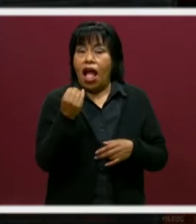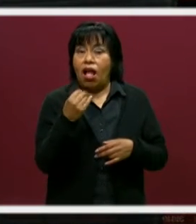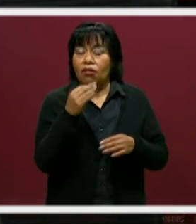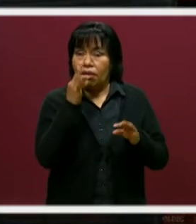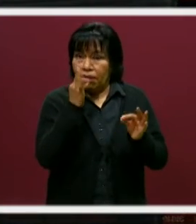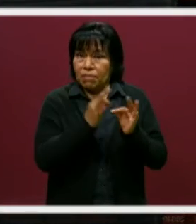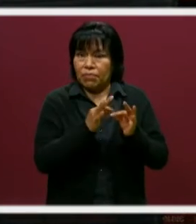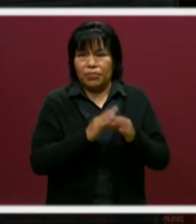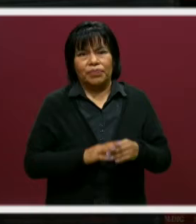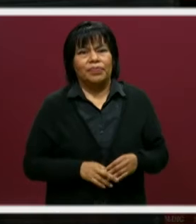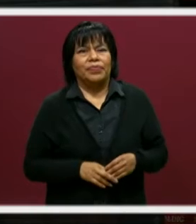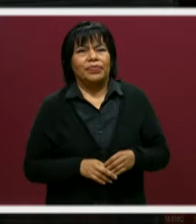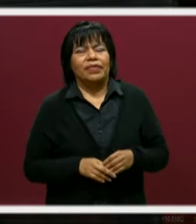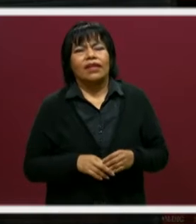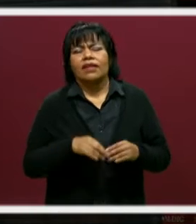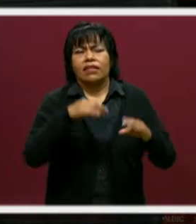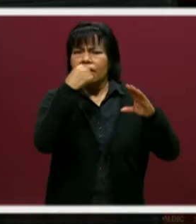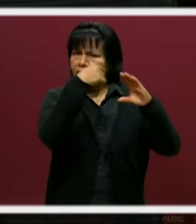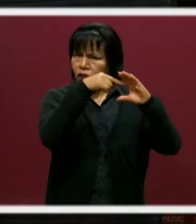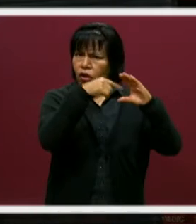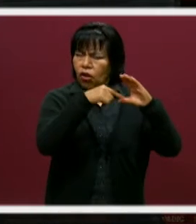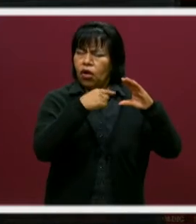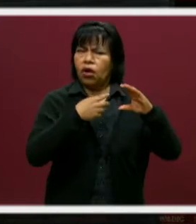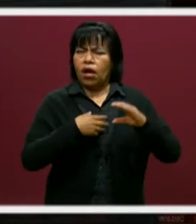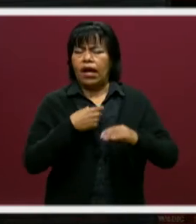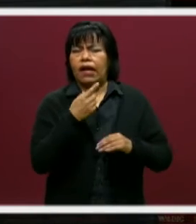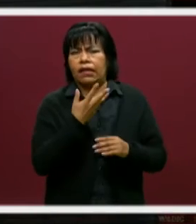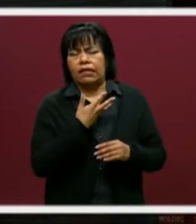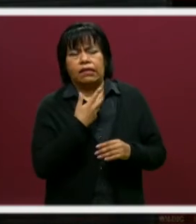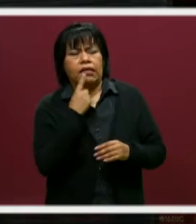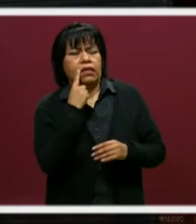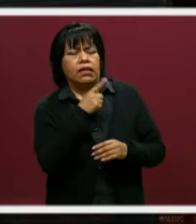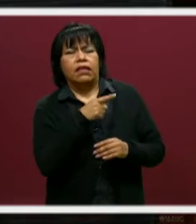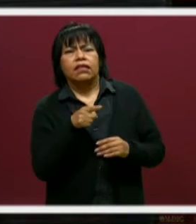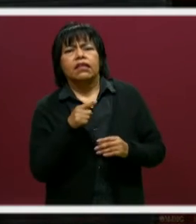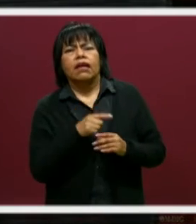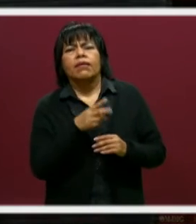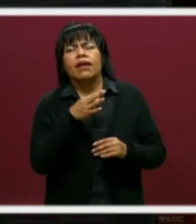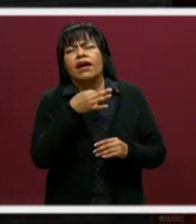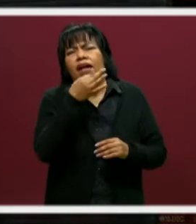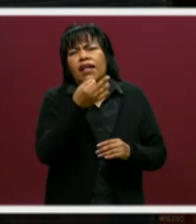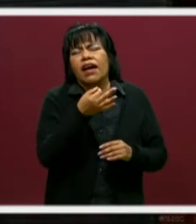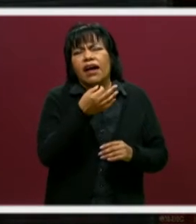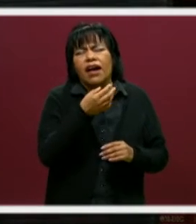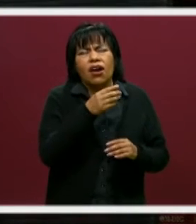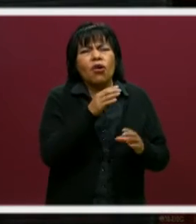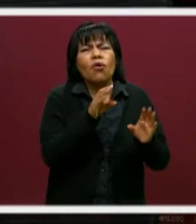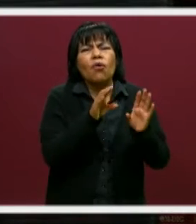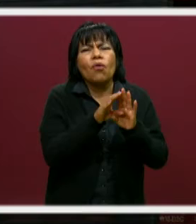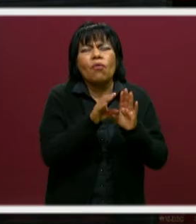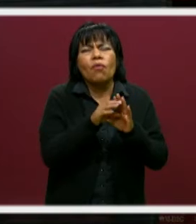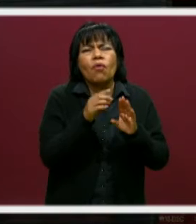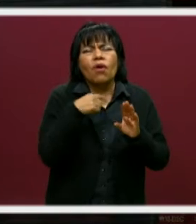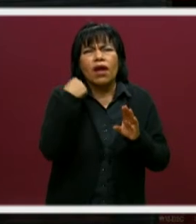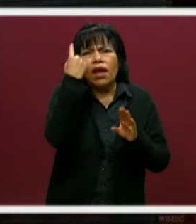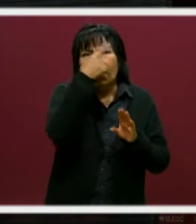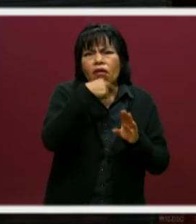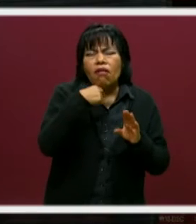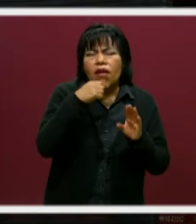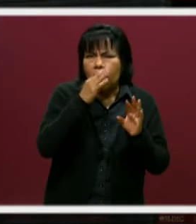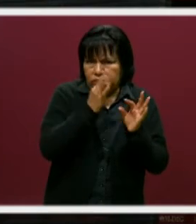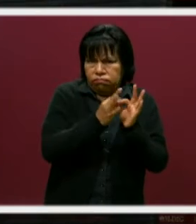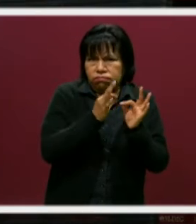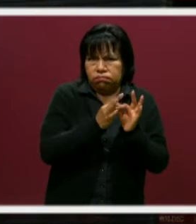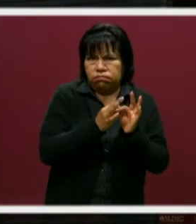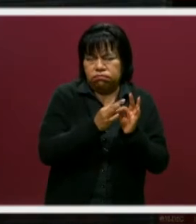Ya les igual en el correo, en el mensaje de correo que les llegue, les van a decir a qué hora les toque exactamente